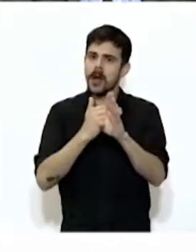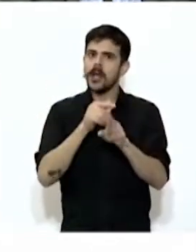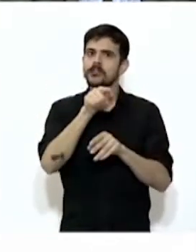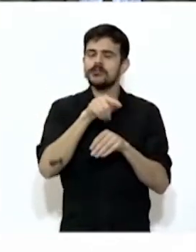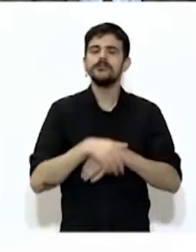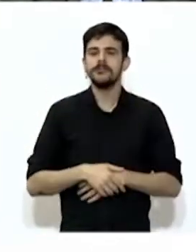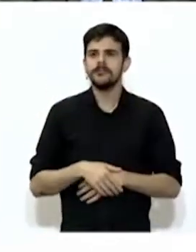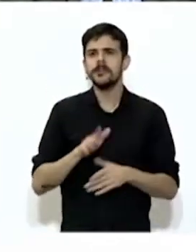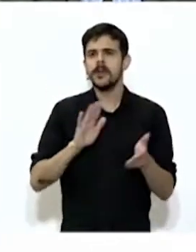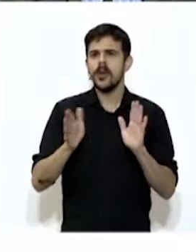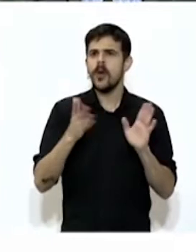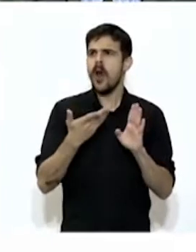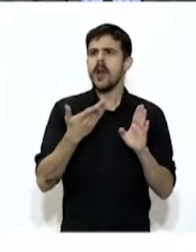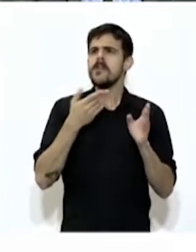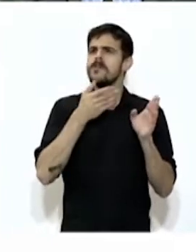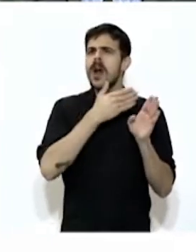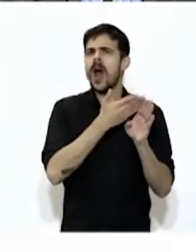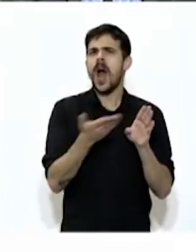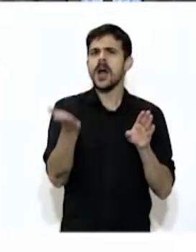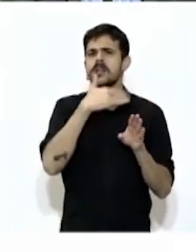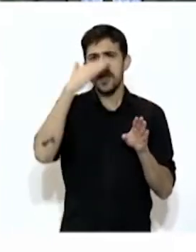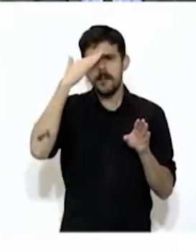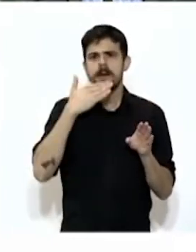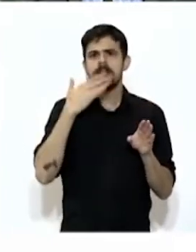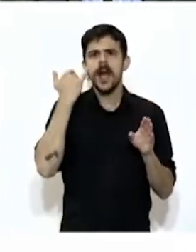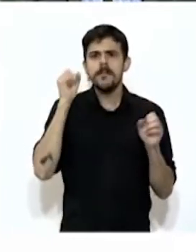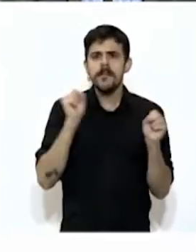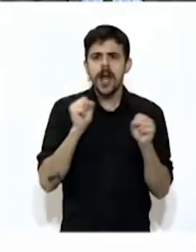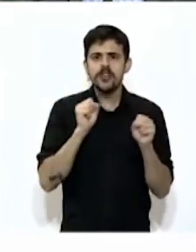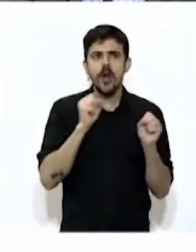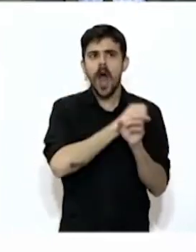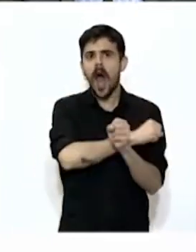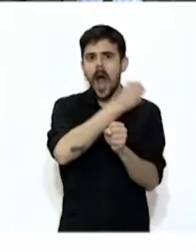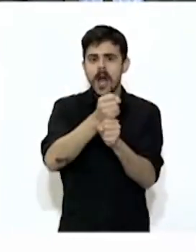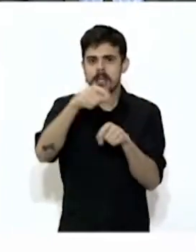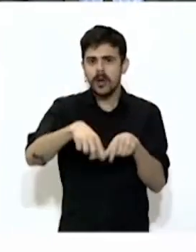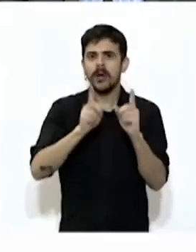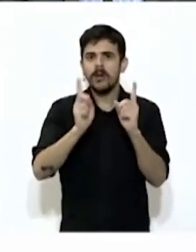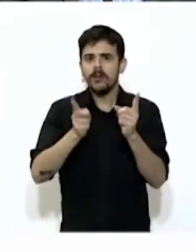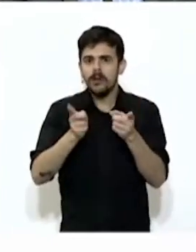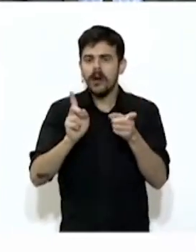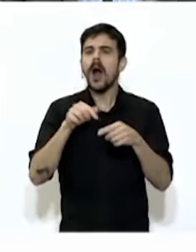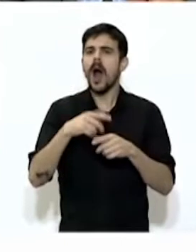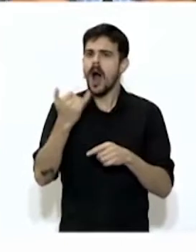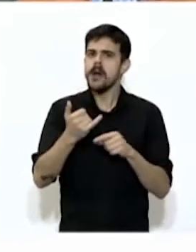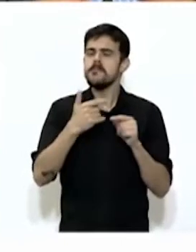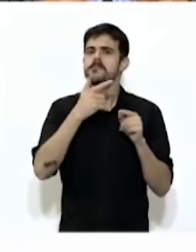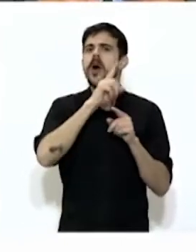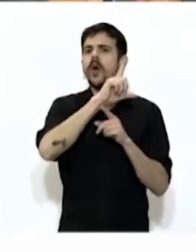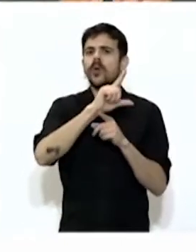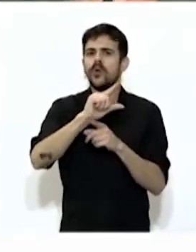mayo se continúa observando el descenso en el ingreso promedio por día.